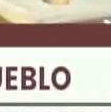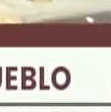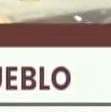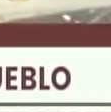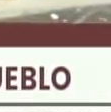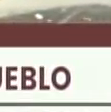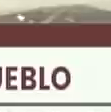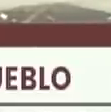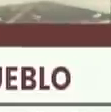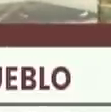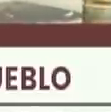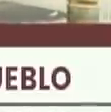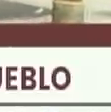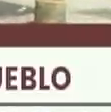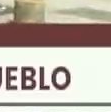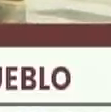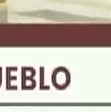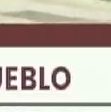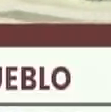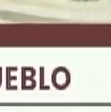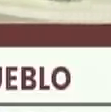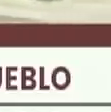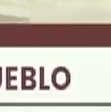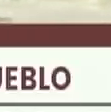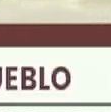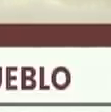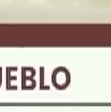Vamos, como debe ser, tiene que ser así.